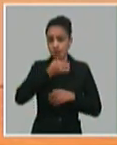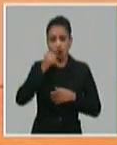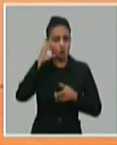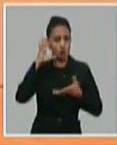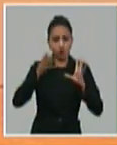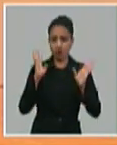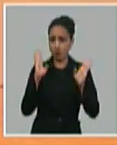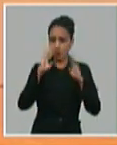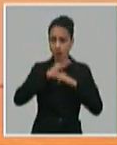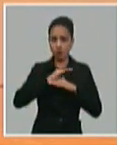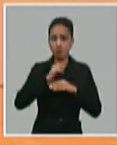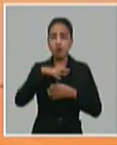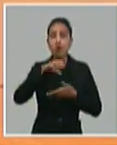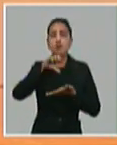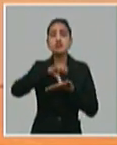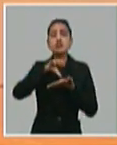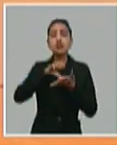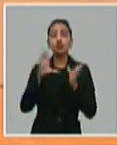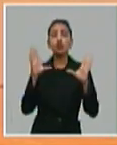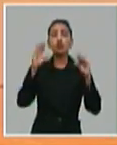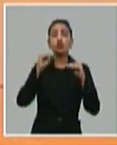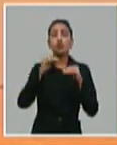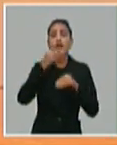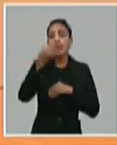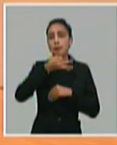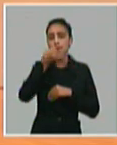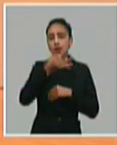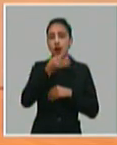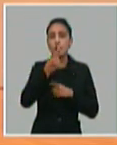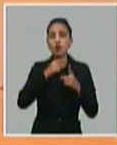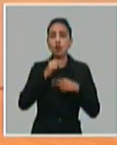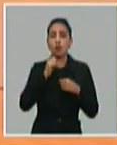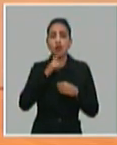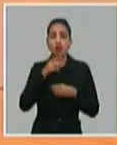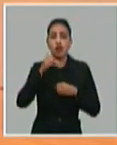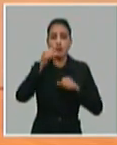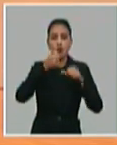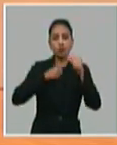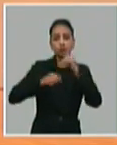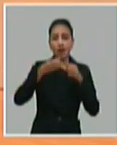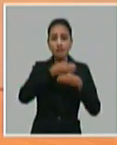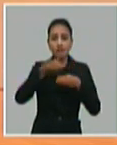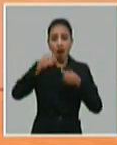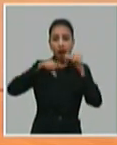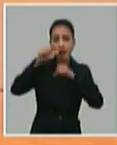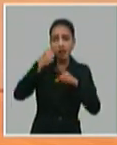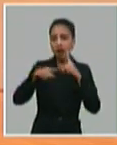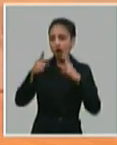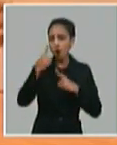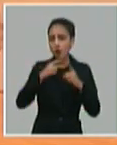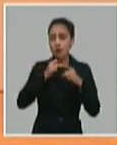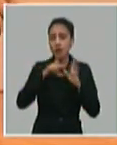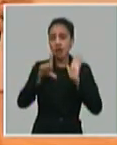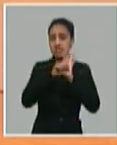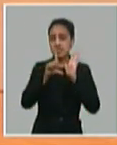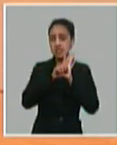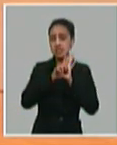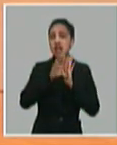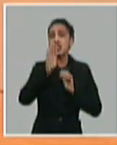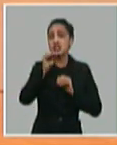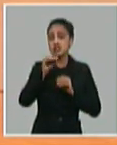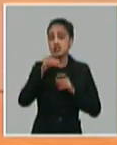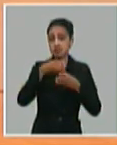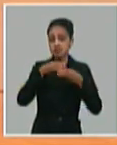Cuando hablamos centro nocturno, estamos incluyendo aquellos bares, que a veces la licencia dice bar, que no es la